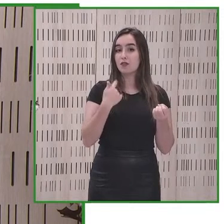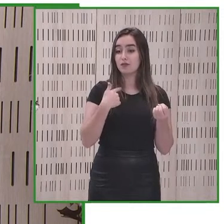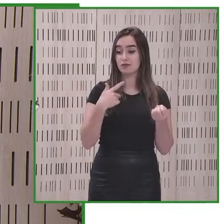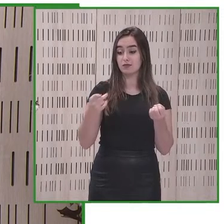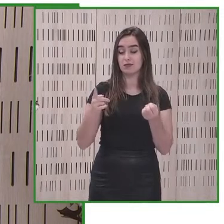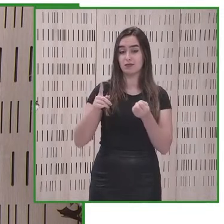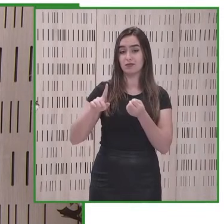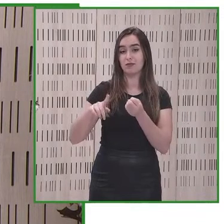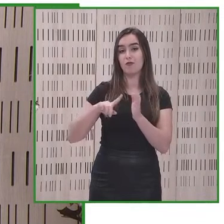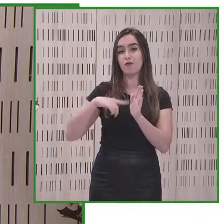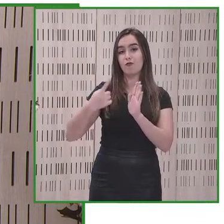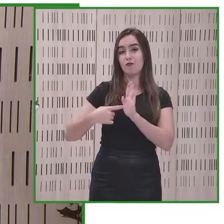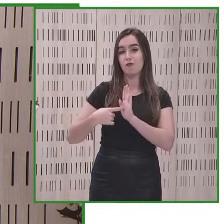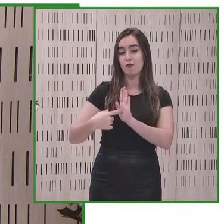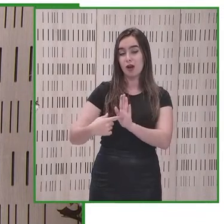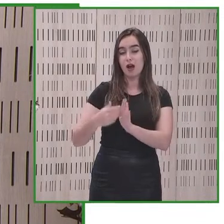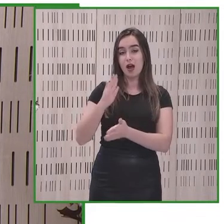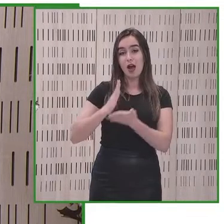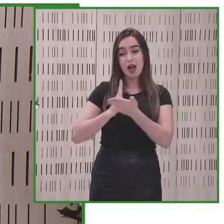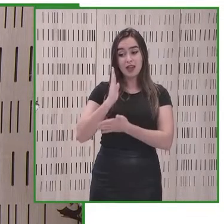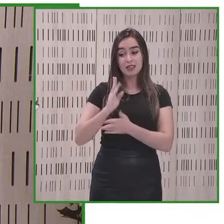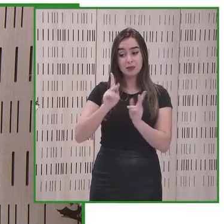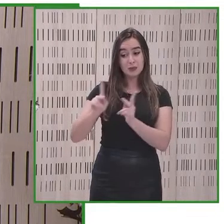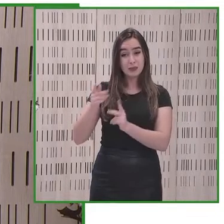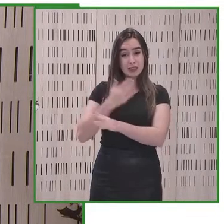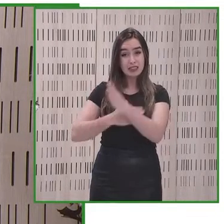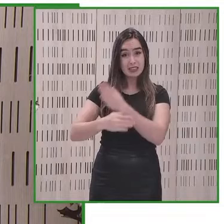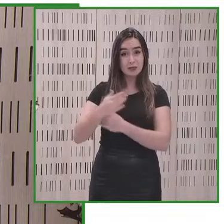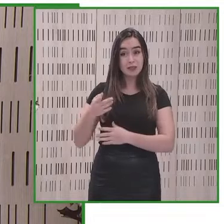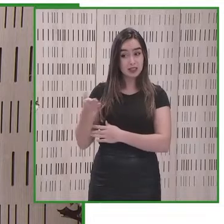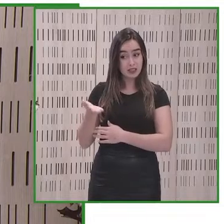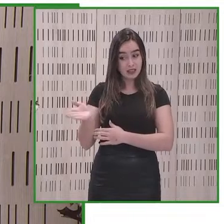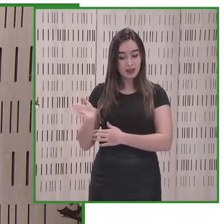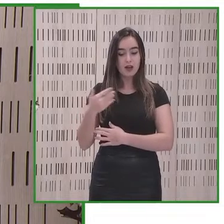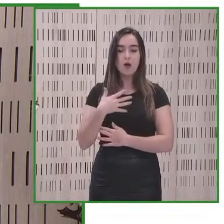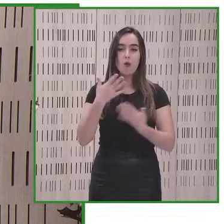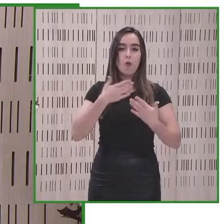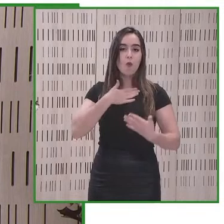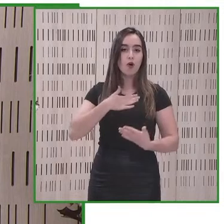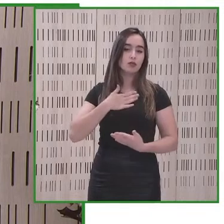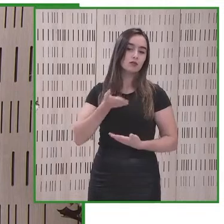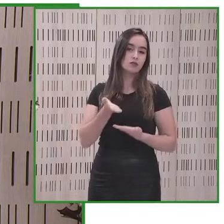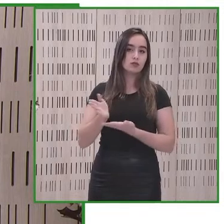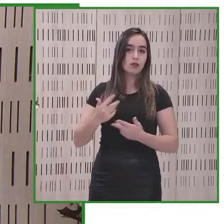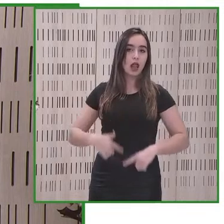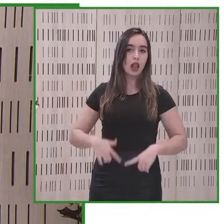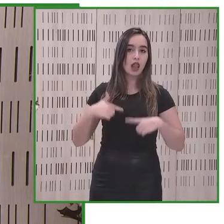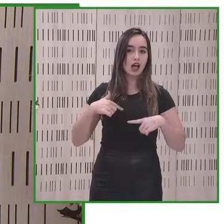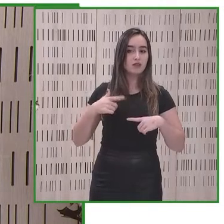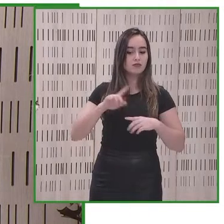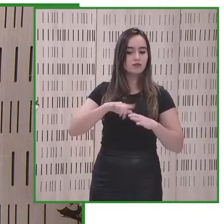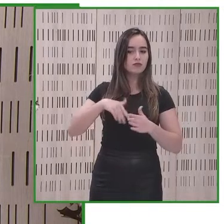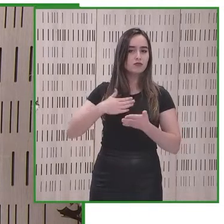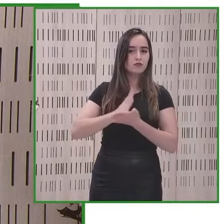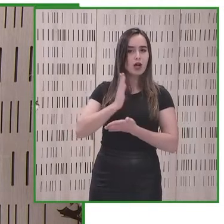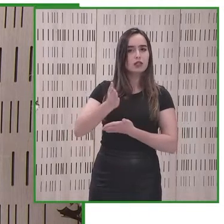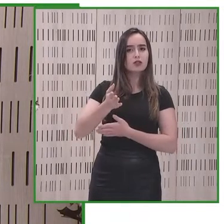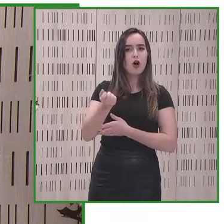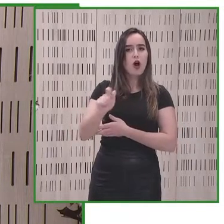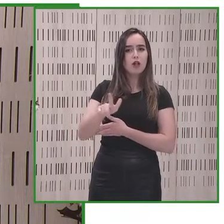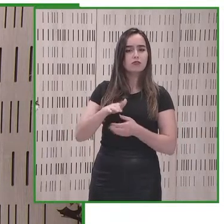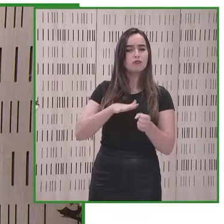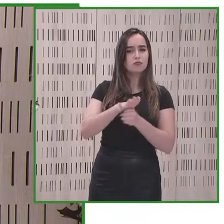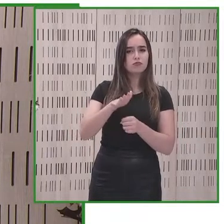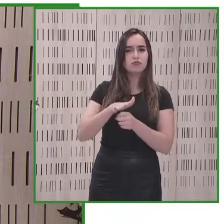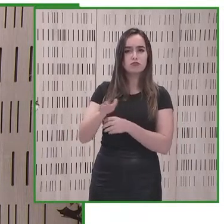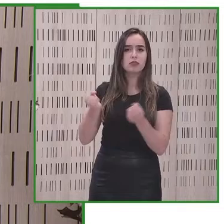de las personas con discapacidad para que todas las personas puedan disfrutar de manera plena de sus derechos por este motivo